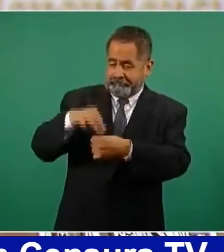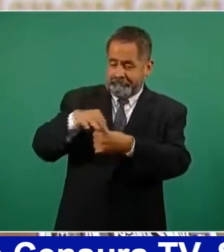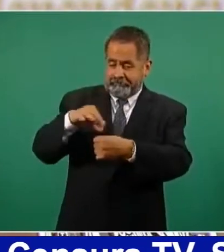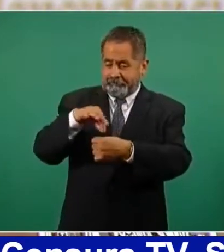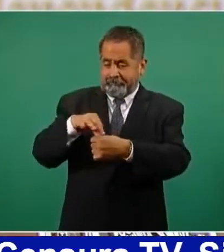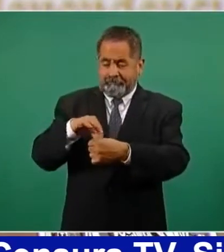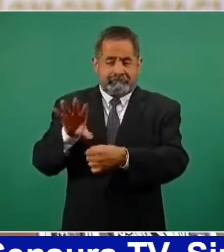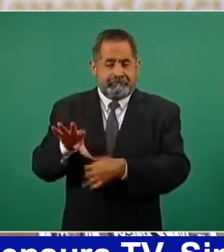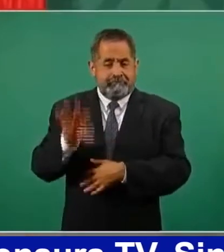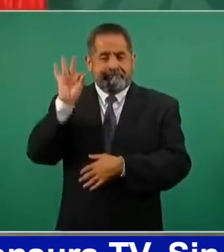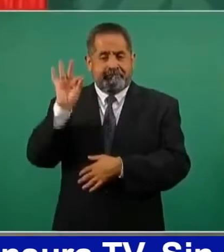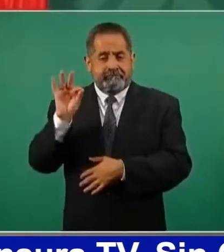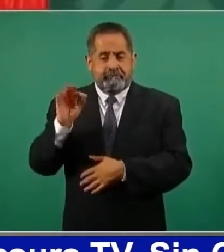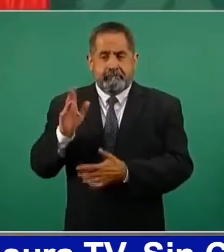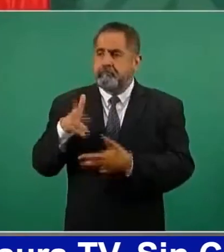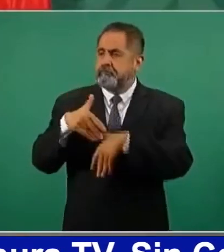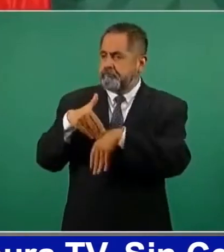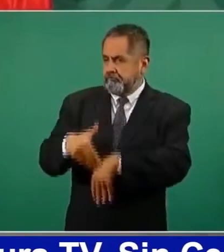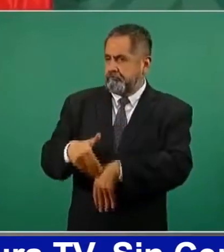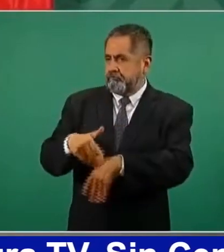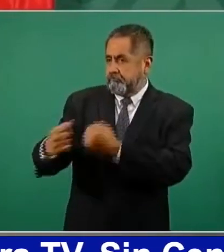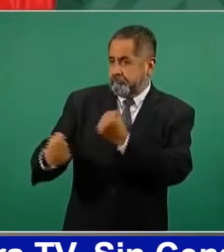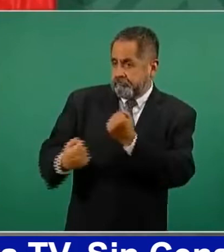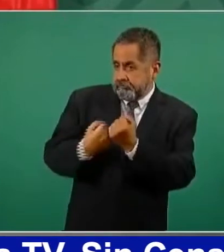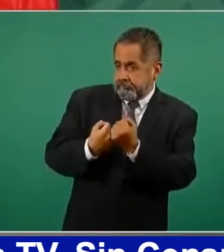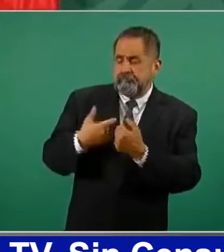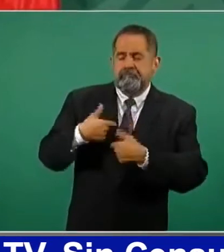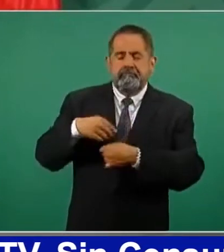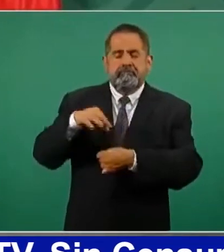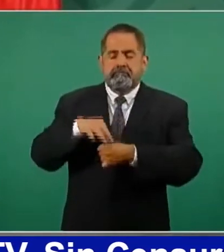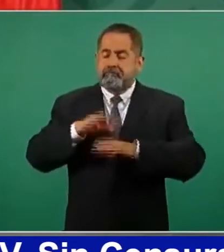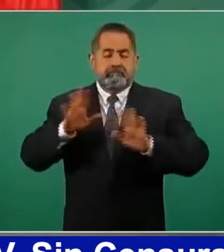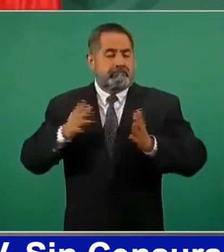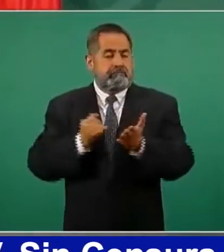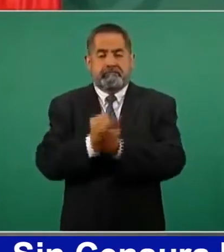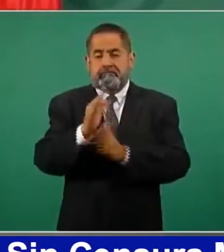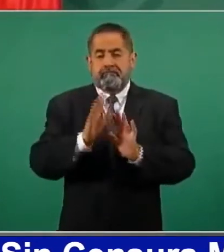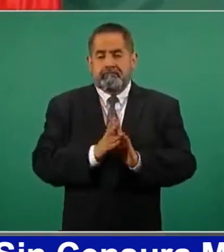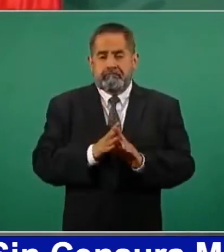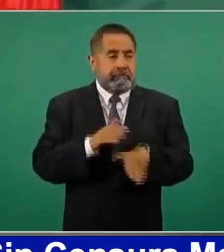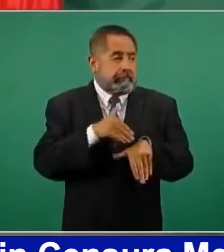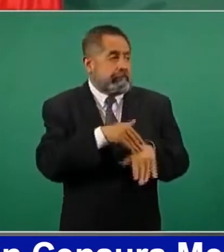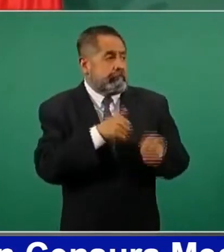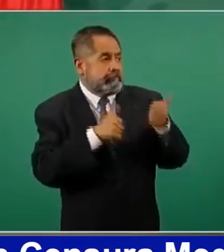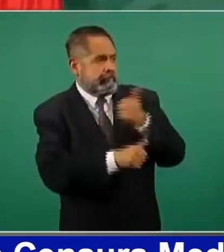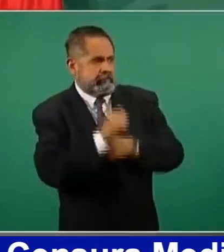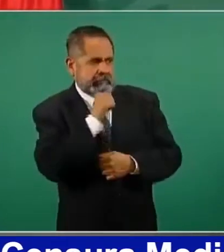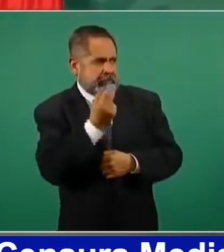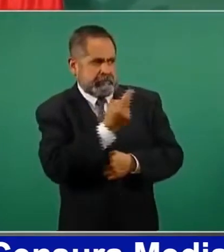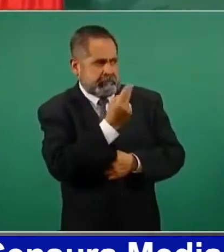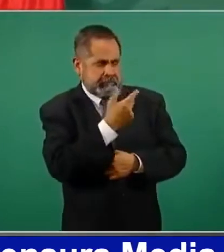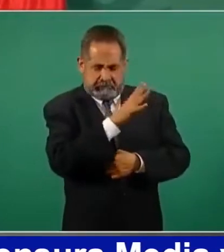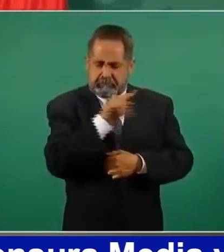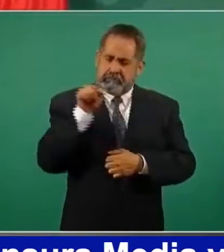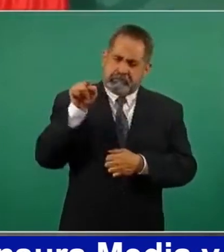pues la autoridad está fortalecida y no hay ningún grupo de interés creado